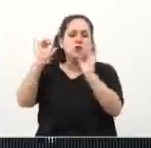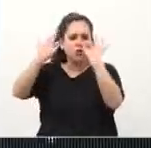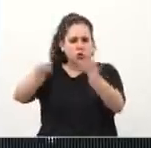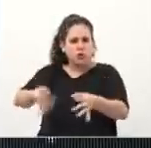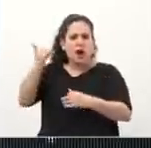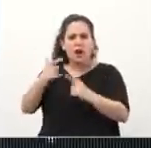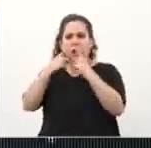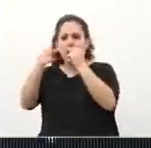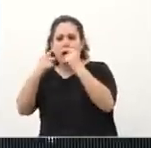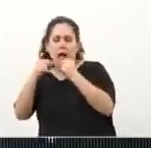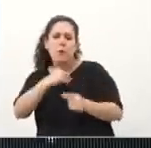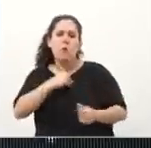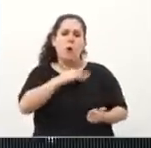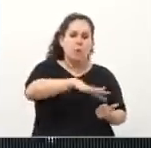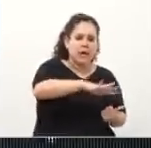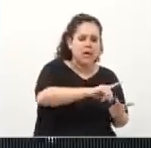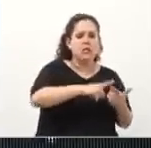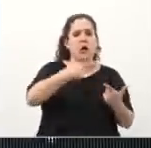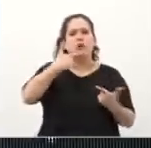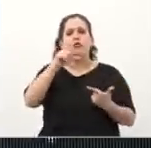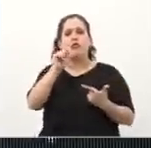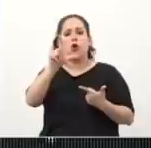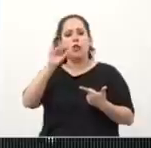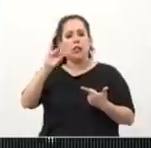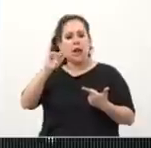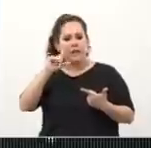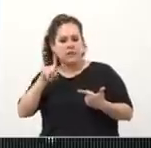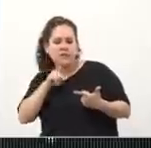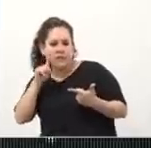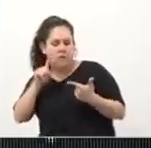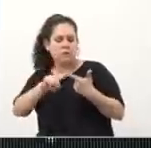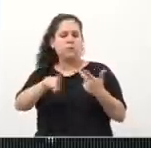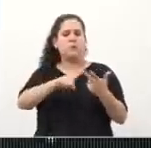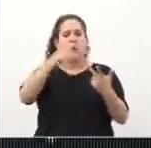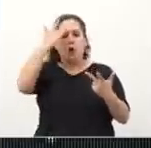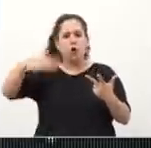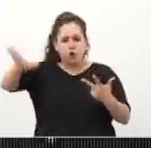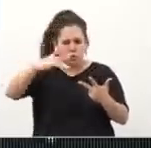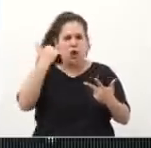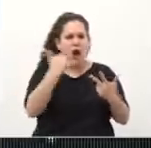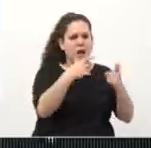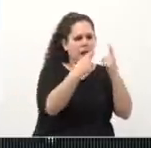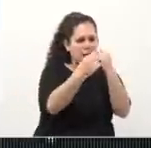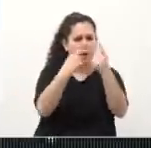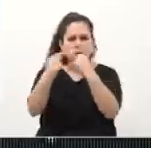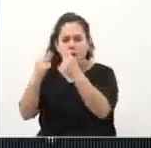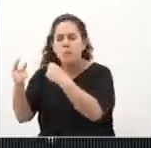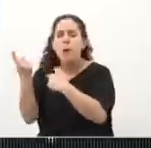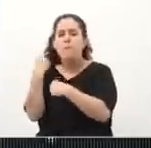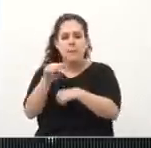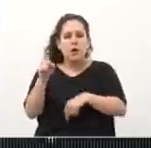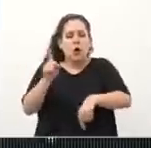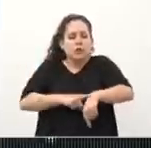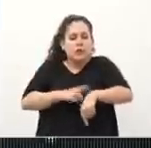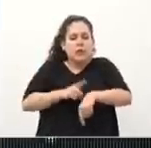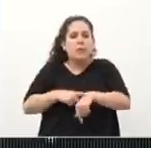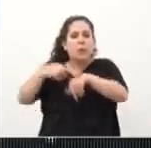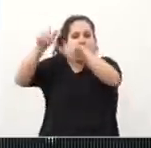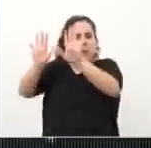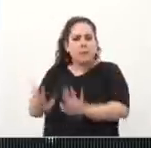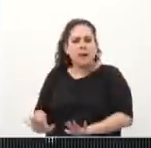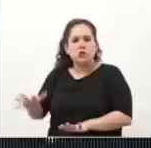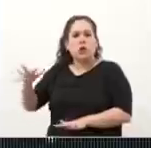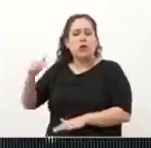Pompeya, el otro día en Soldati, me pasó en Constitución también. Vamos a duplicar el tiempo de entrenamiento de los cadetes de